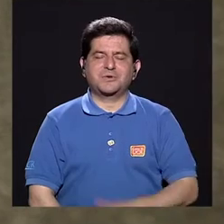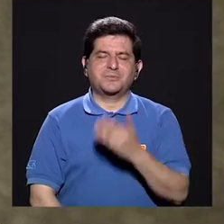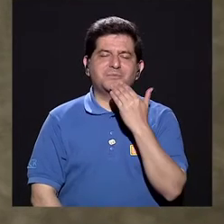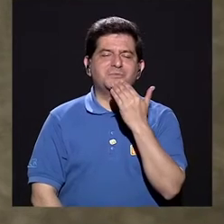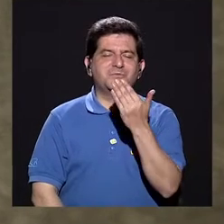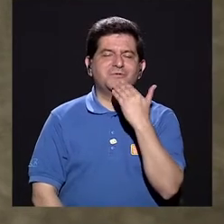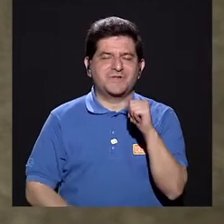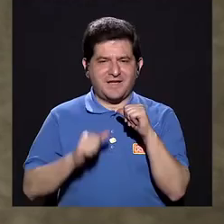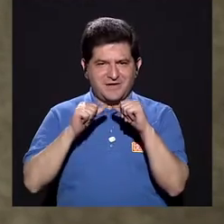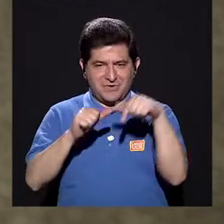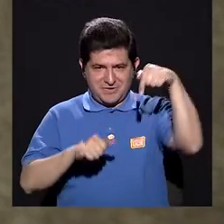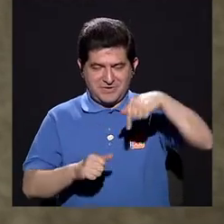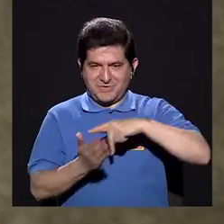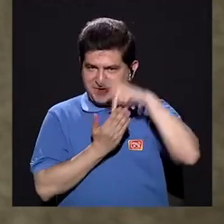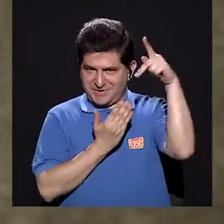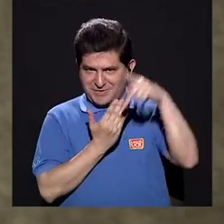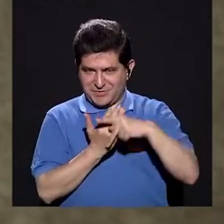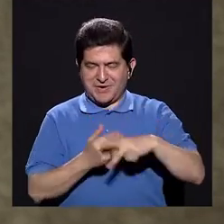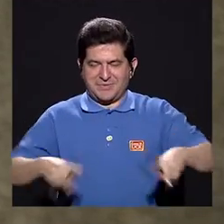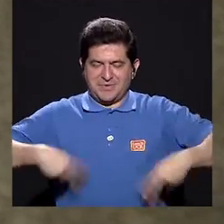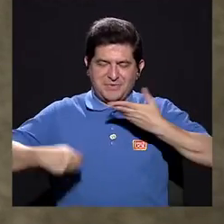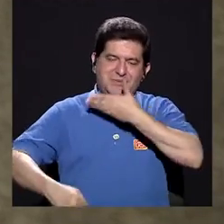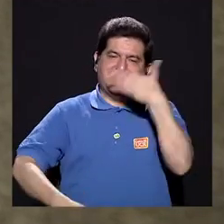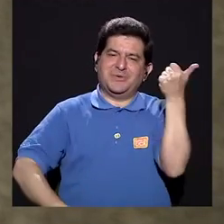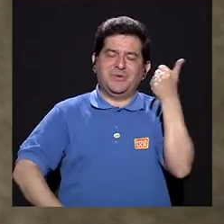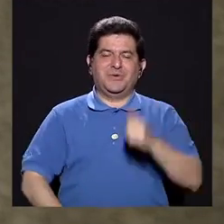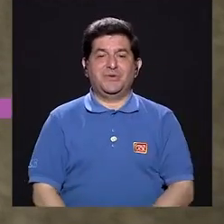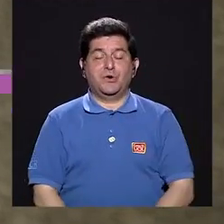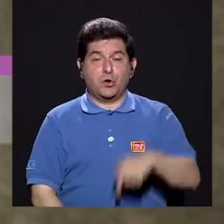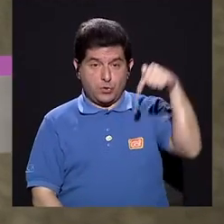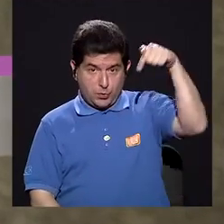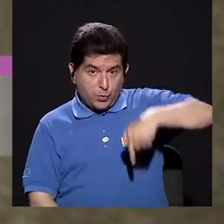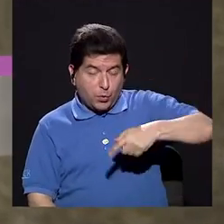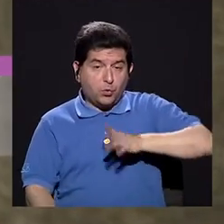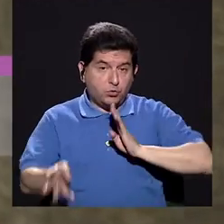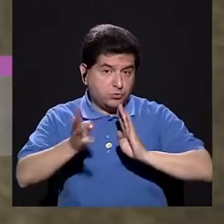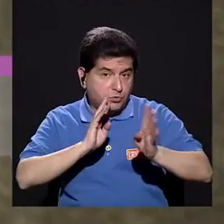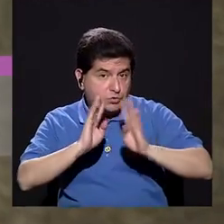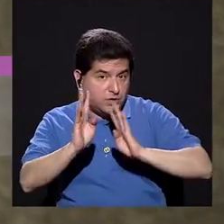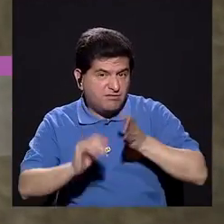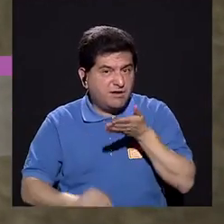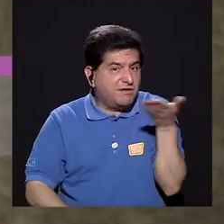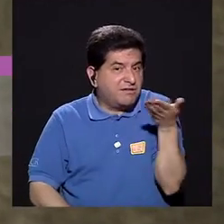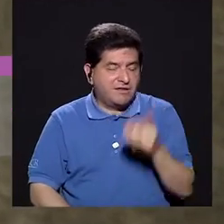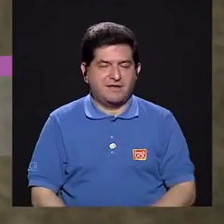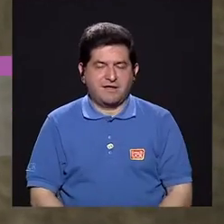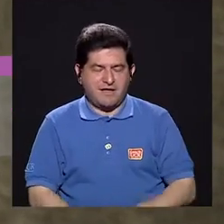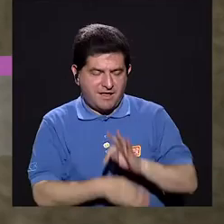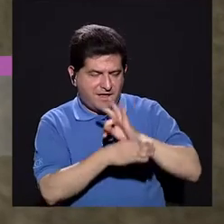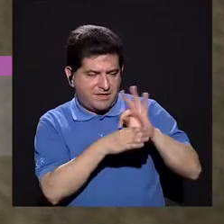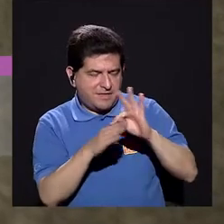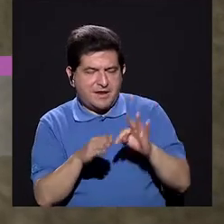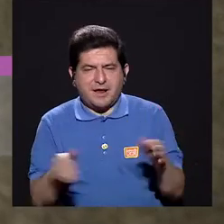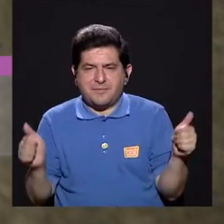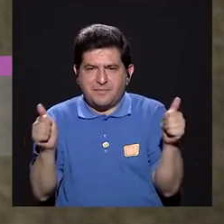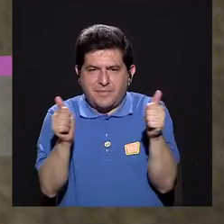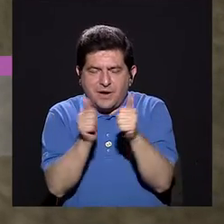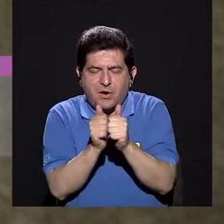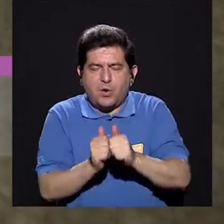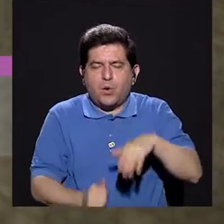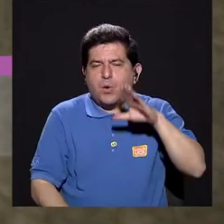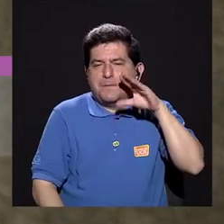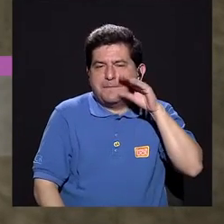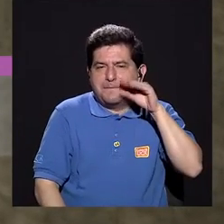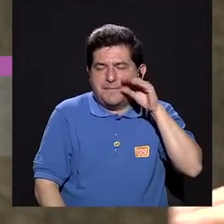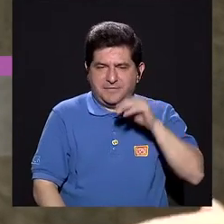Gracias por continuar con nosotros en Vivir Mejor. El día de hoy conversando acerca de la terapia asistida con